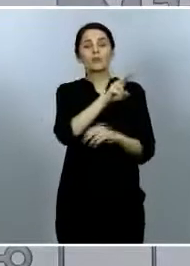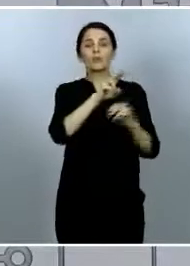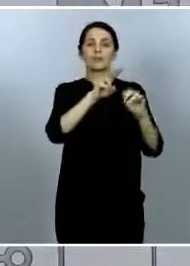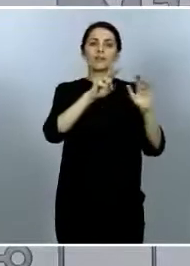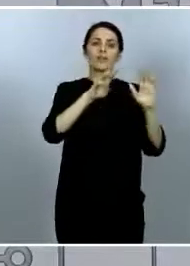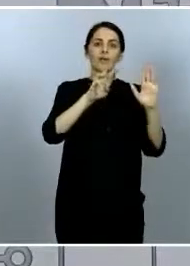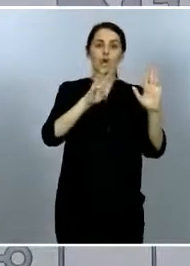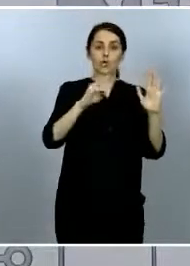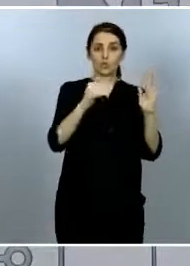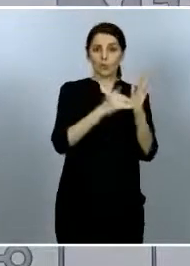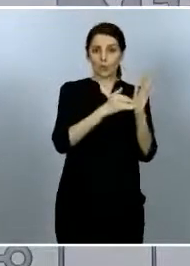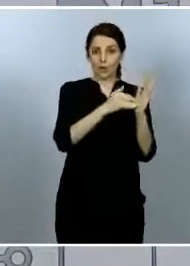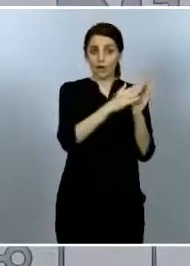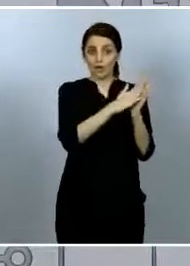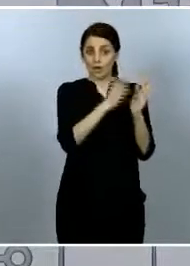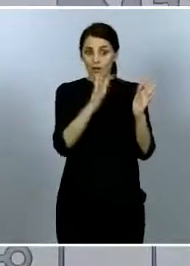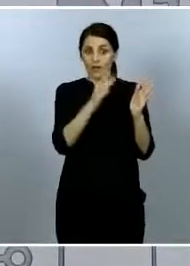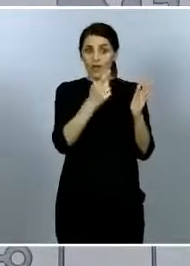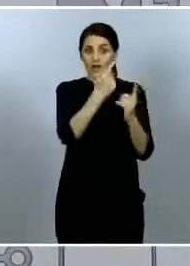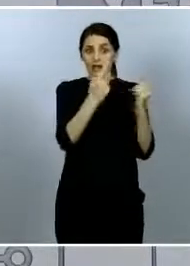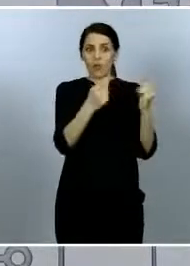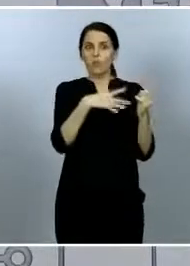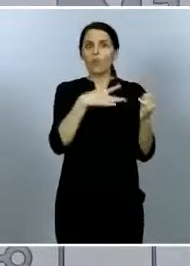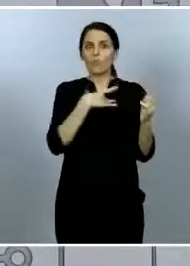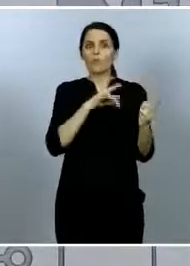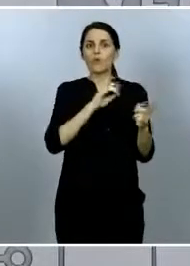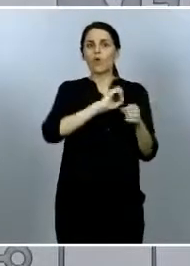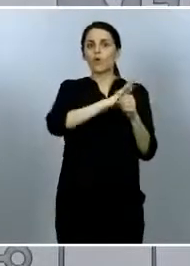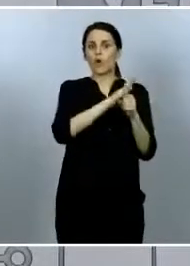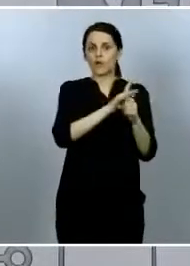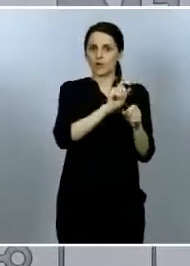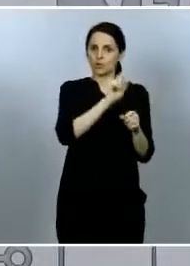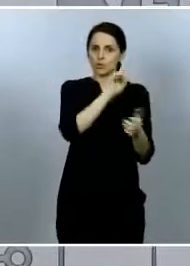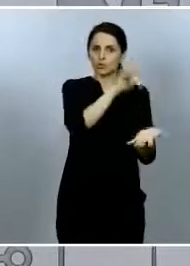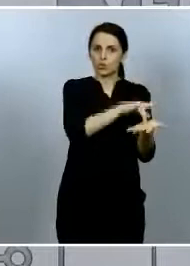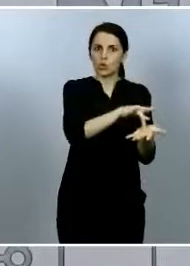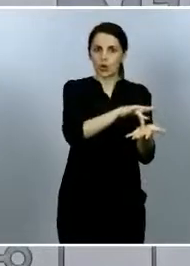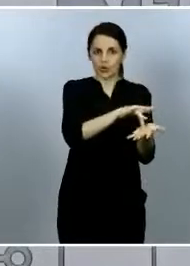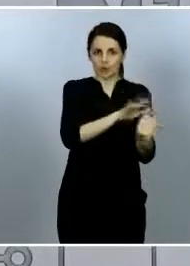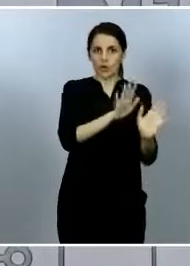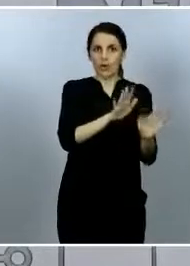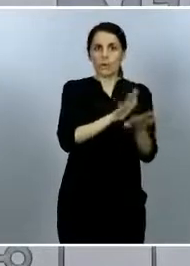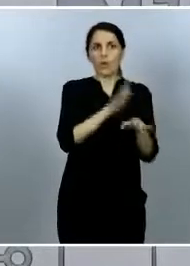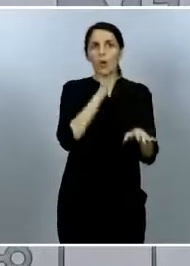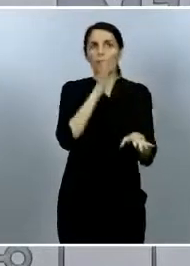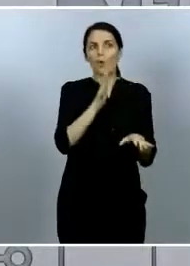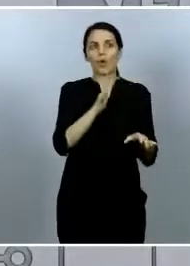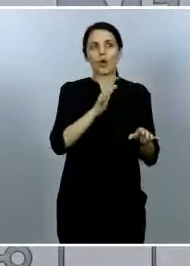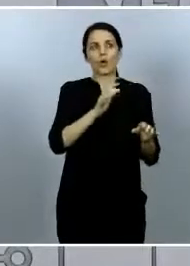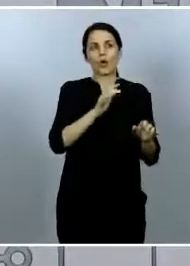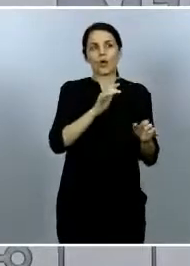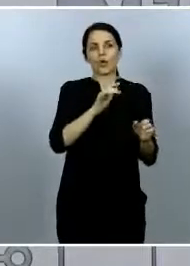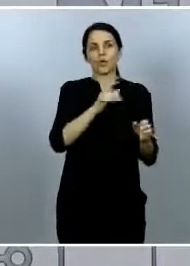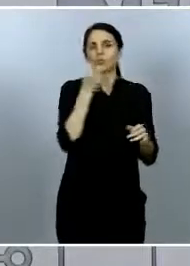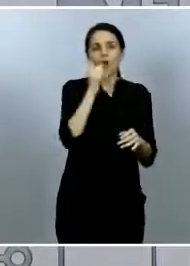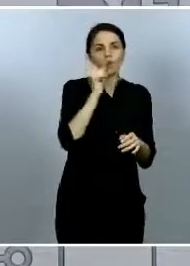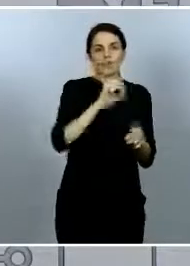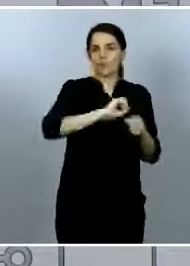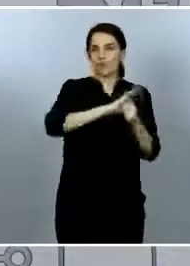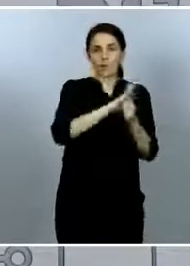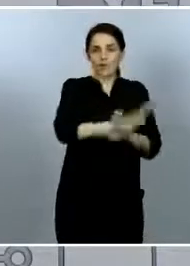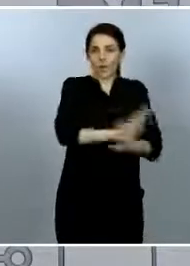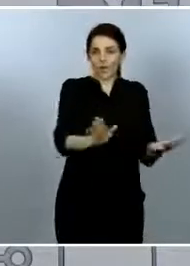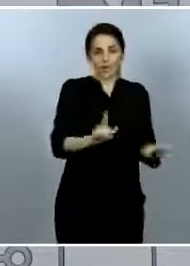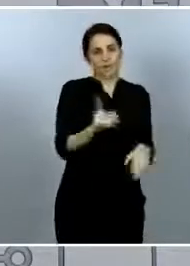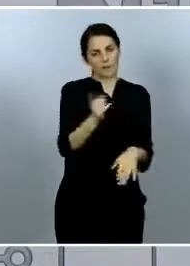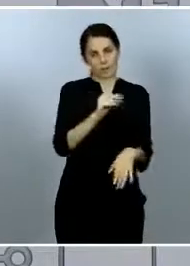alguno puede haber fallecido infectado con el virus pero no por causa del virus. Pero entendemos que en la situación en que estamos